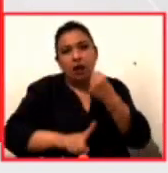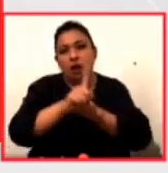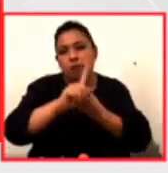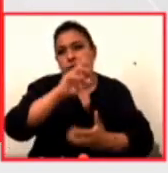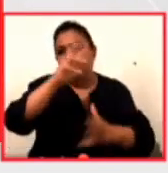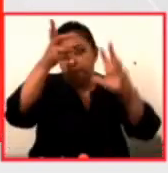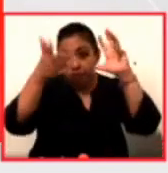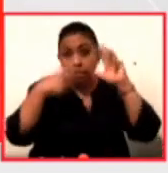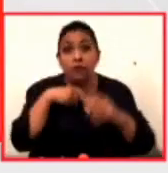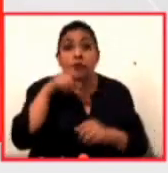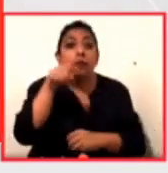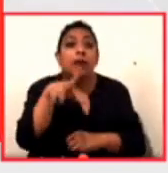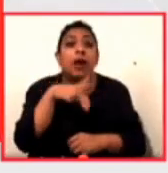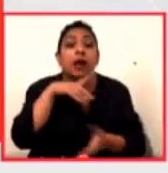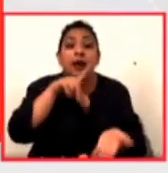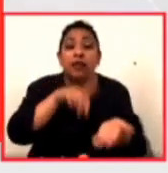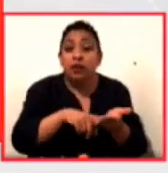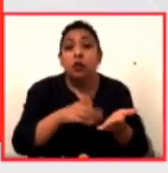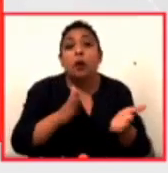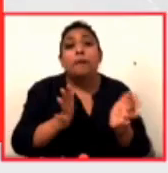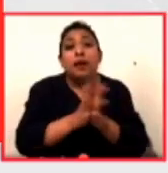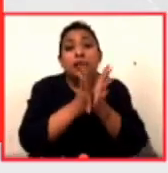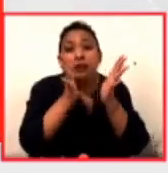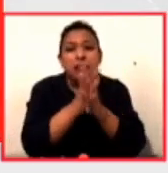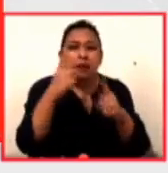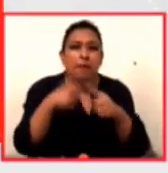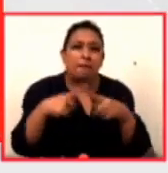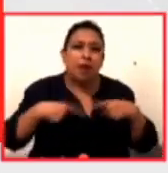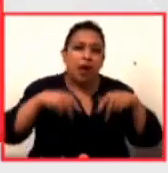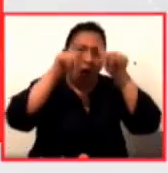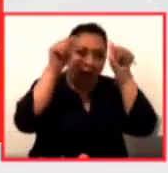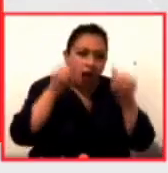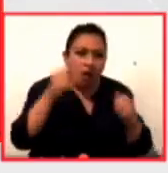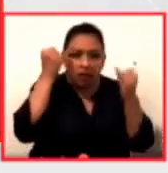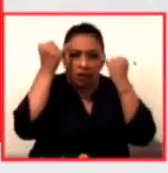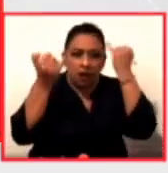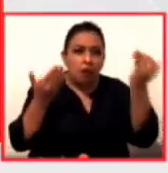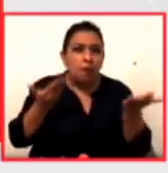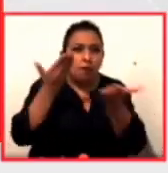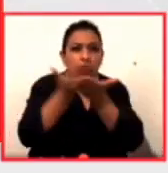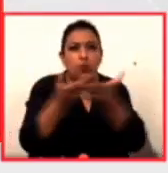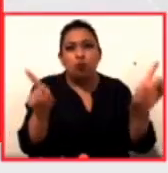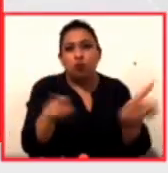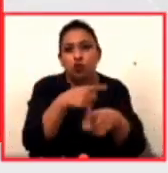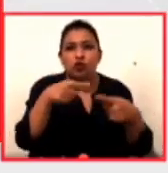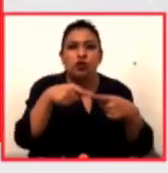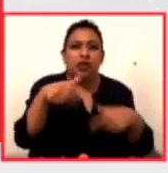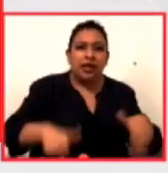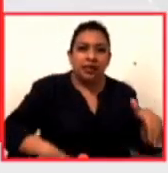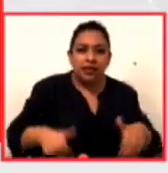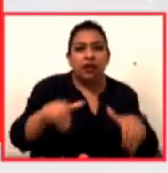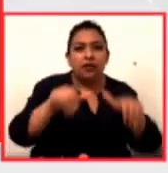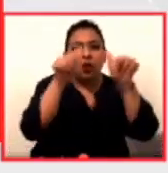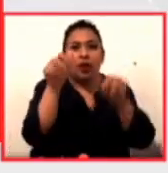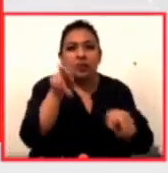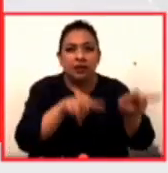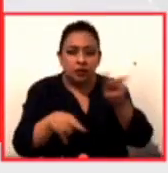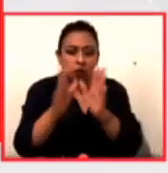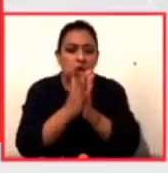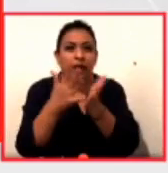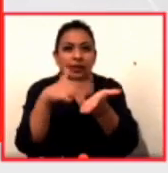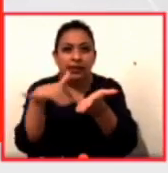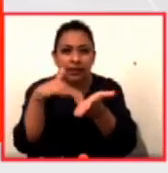Además de contar con intervenciones de artistas y creadores con propuestas musicales, de teatro, artes visuales y literatura.